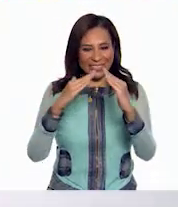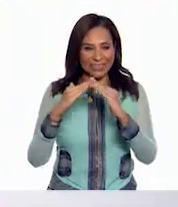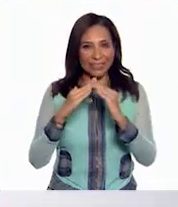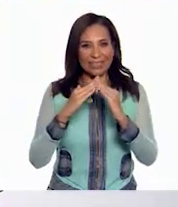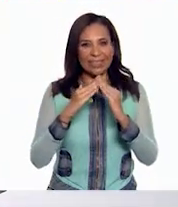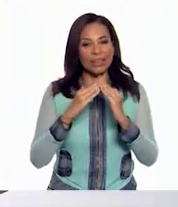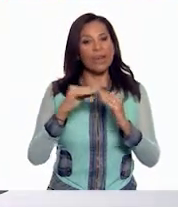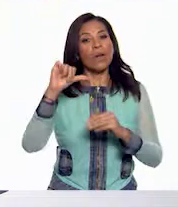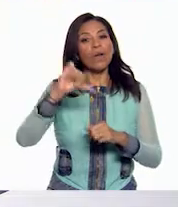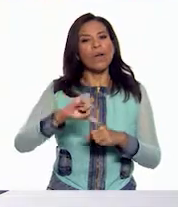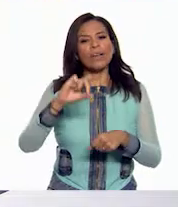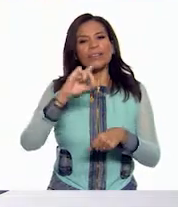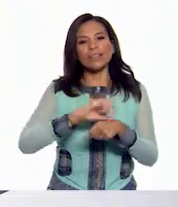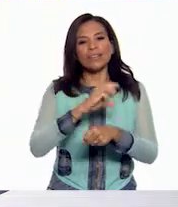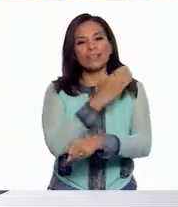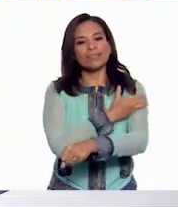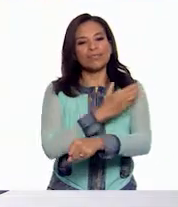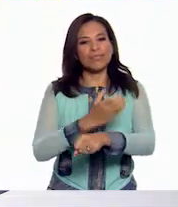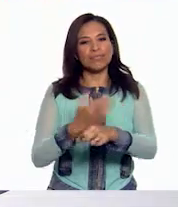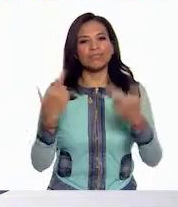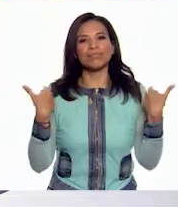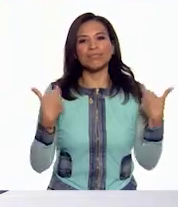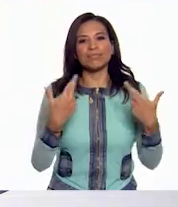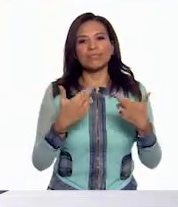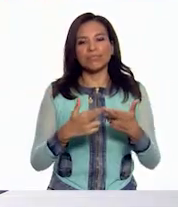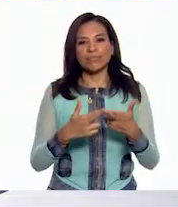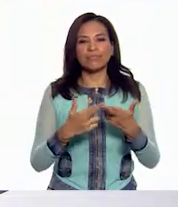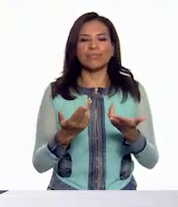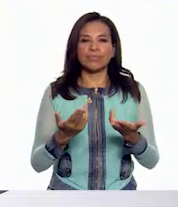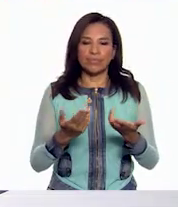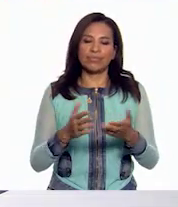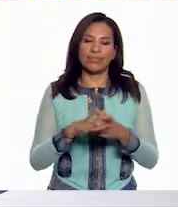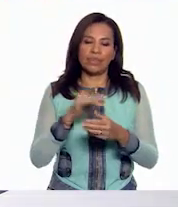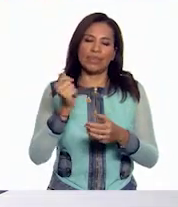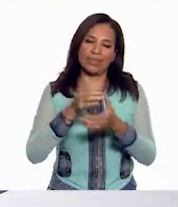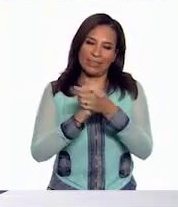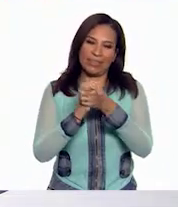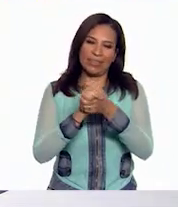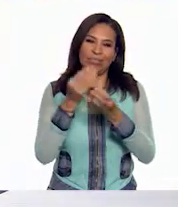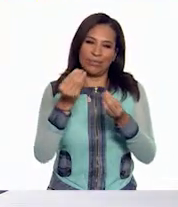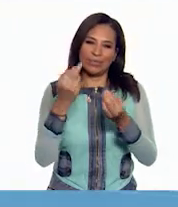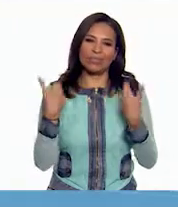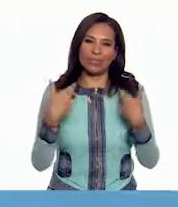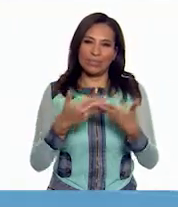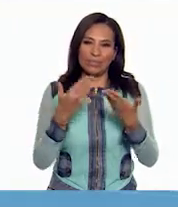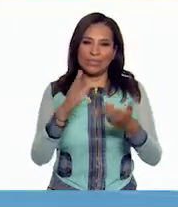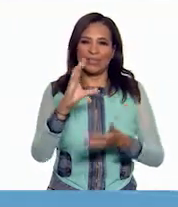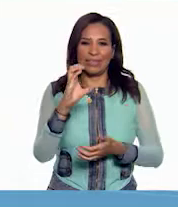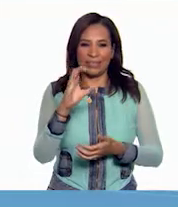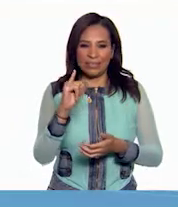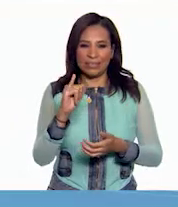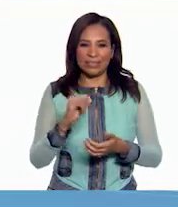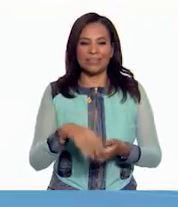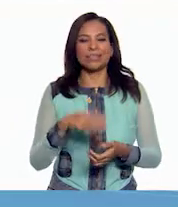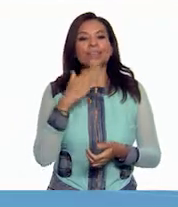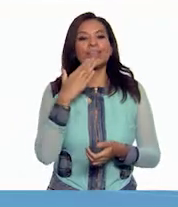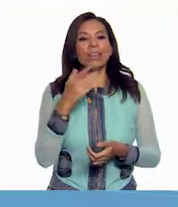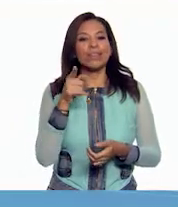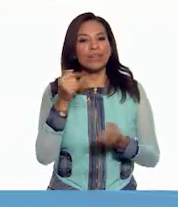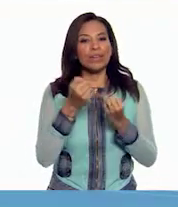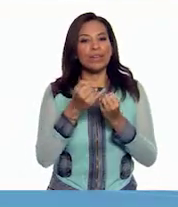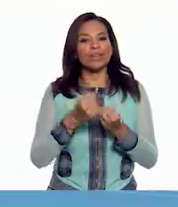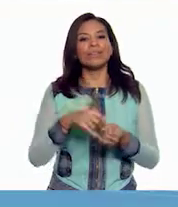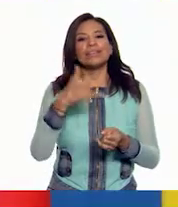hogares. Y el día de hoy nos acompaña la maestra Cecilia Vargas, a quien saludo con muchísimo gusto. ¿Cómo estás, Ceci? Bien, ¿y tú, Jenny? Muy